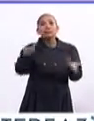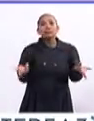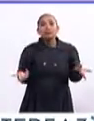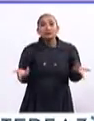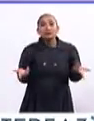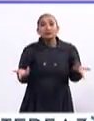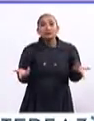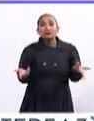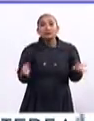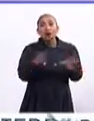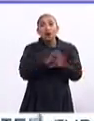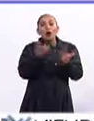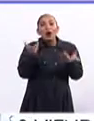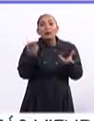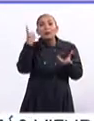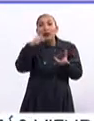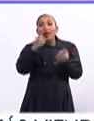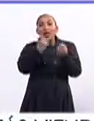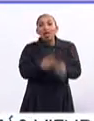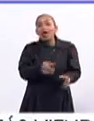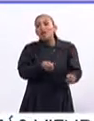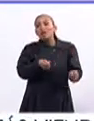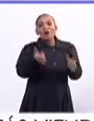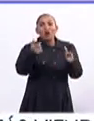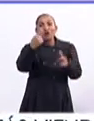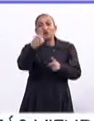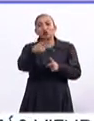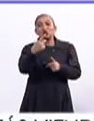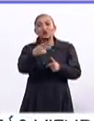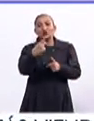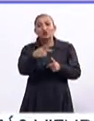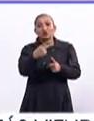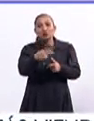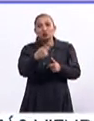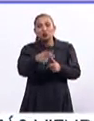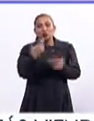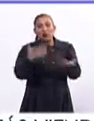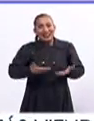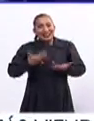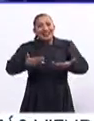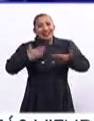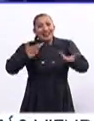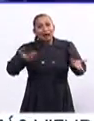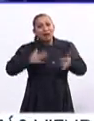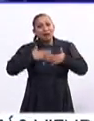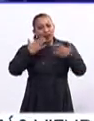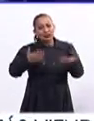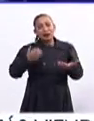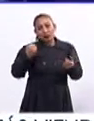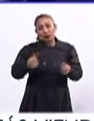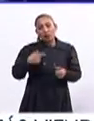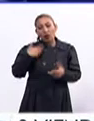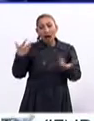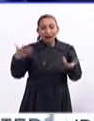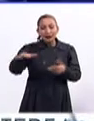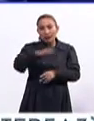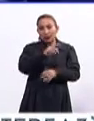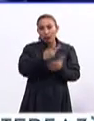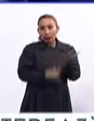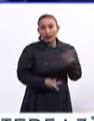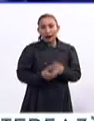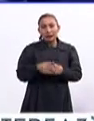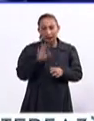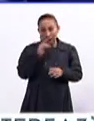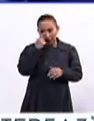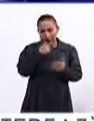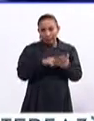¿cómo hacen para que no pierdan ese impetu y esa confianza que seguramente les genera este programa?